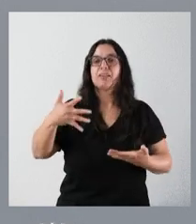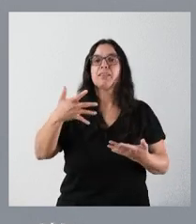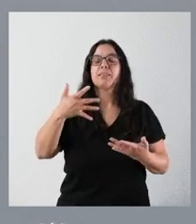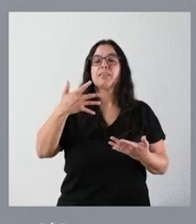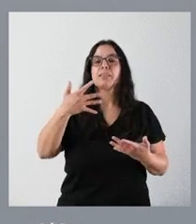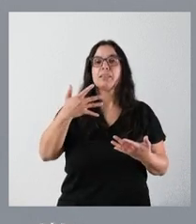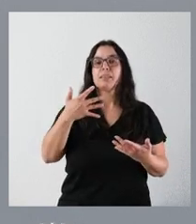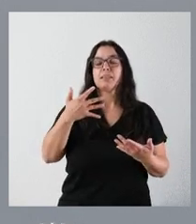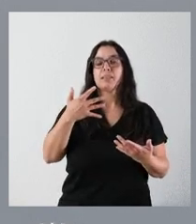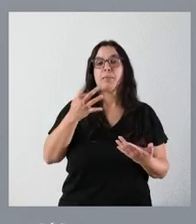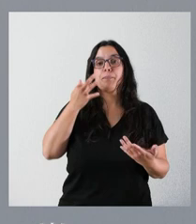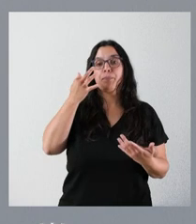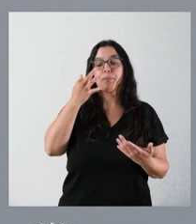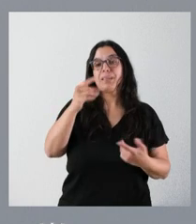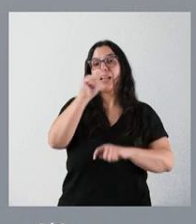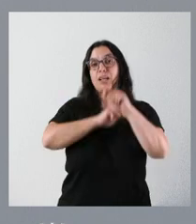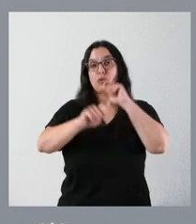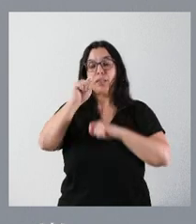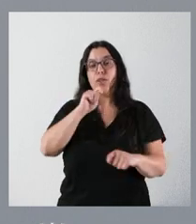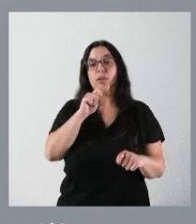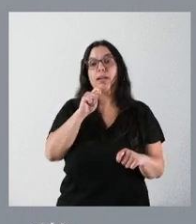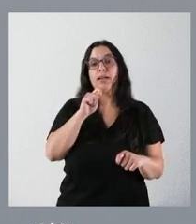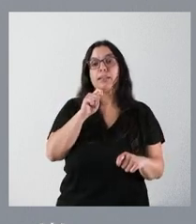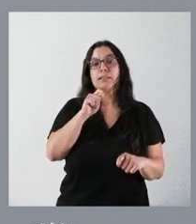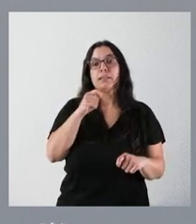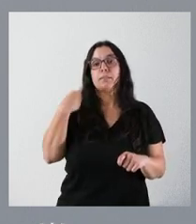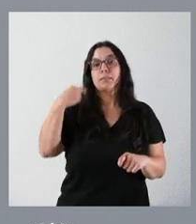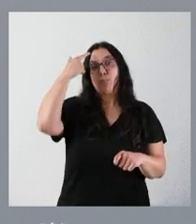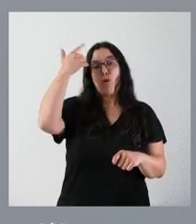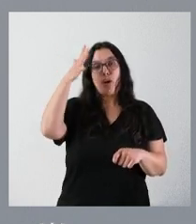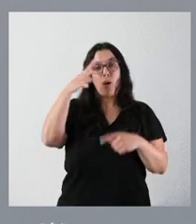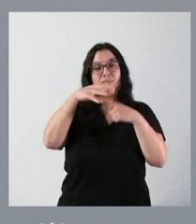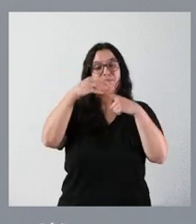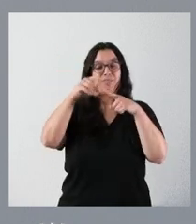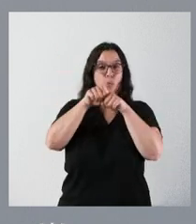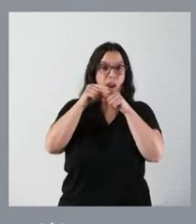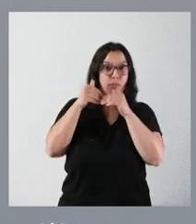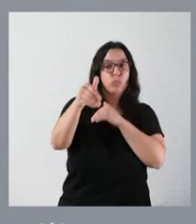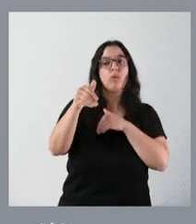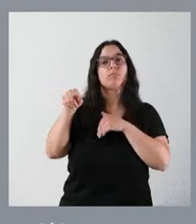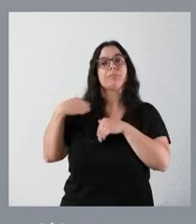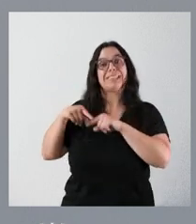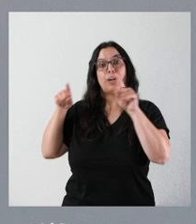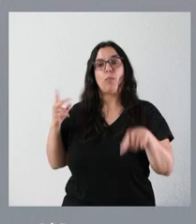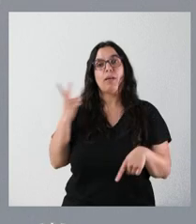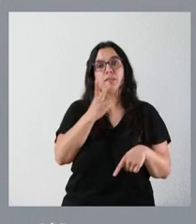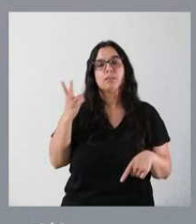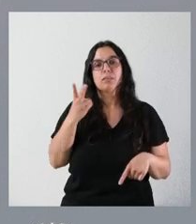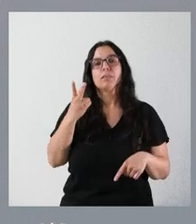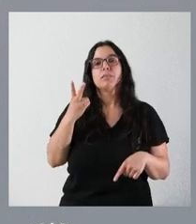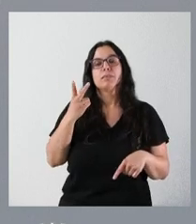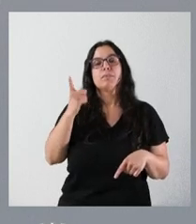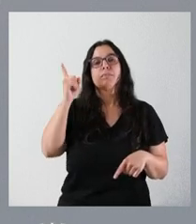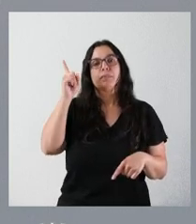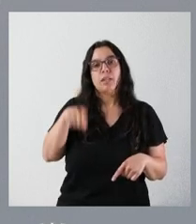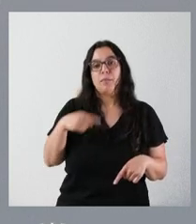las Asociaciones de Neurofuturo de Segovia, estamos hablando también de las aportaciones